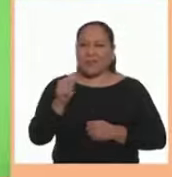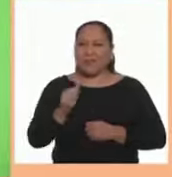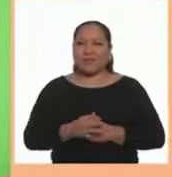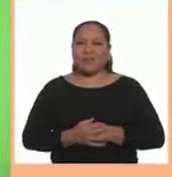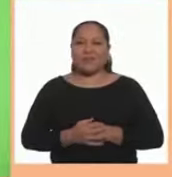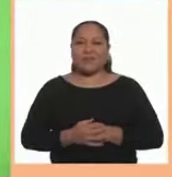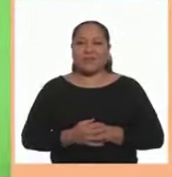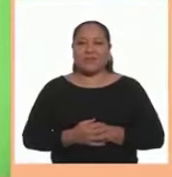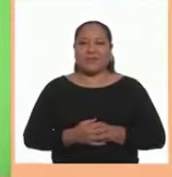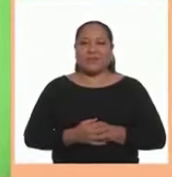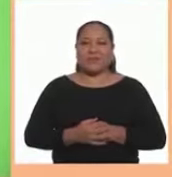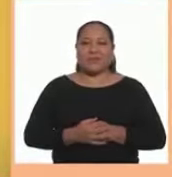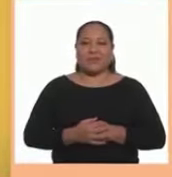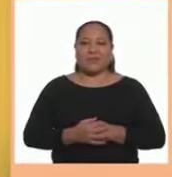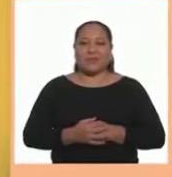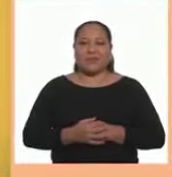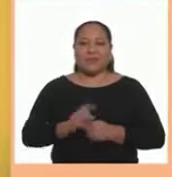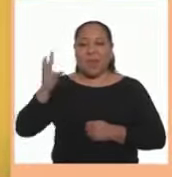Teresa